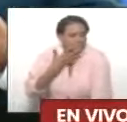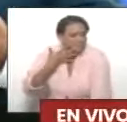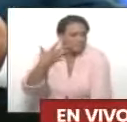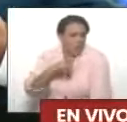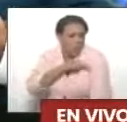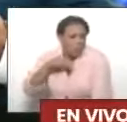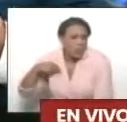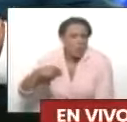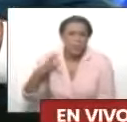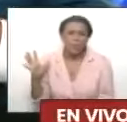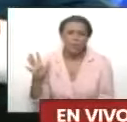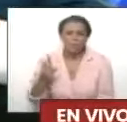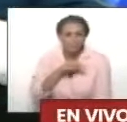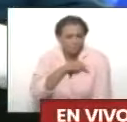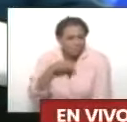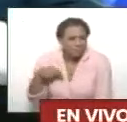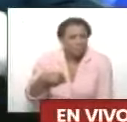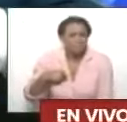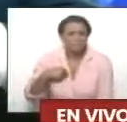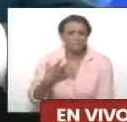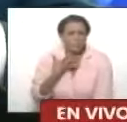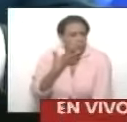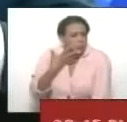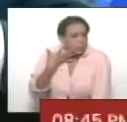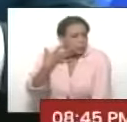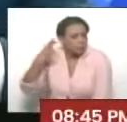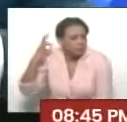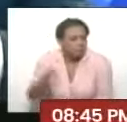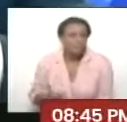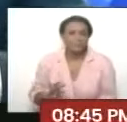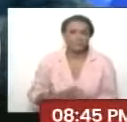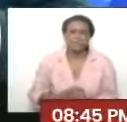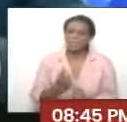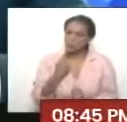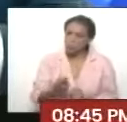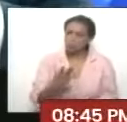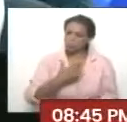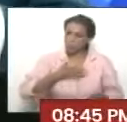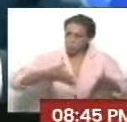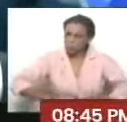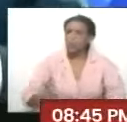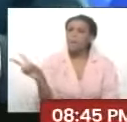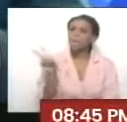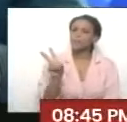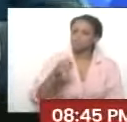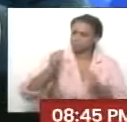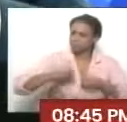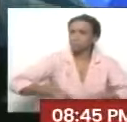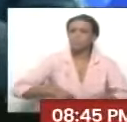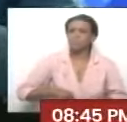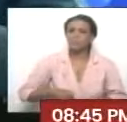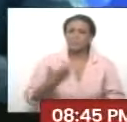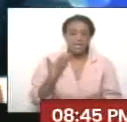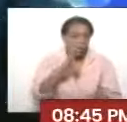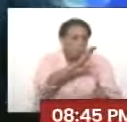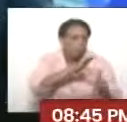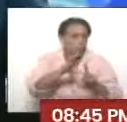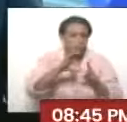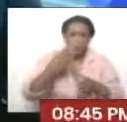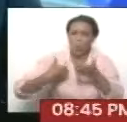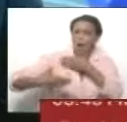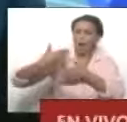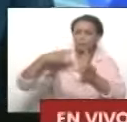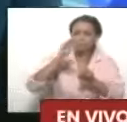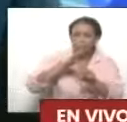lo nuestro. Sentir ese orgullo de decir, soy venezolano. Y detrás de mí hay una